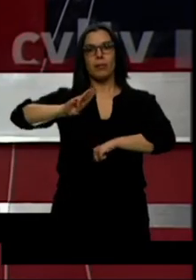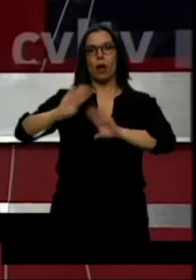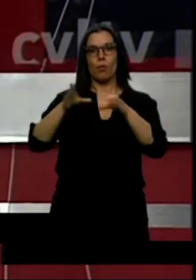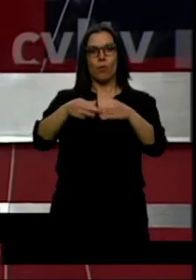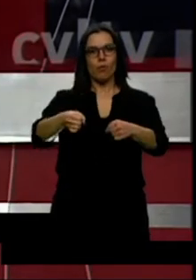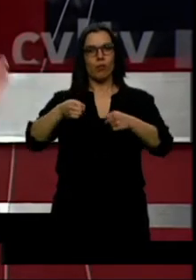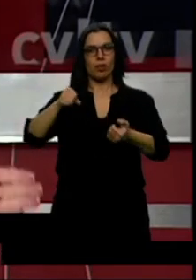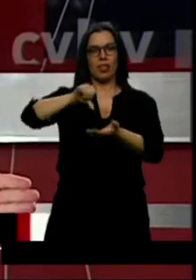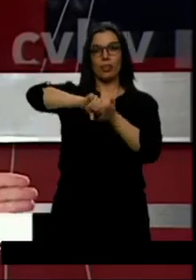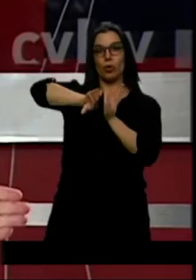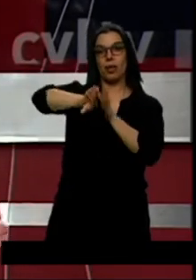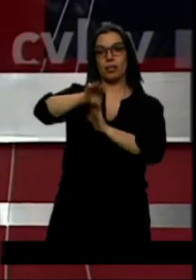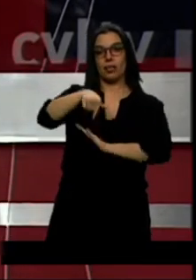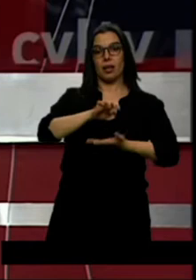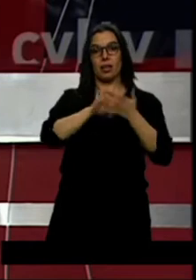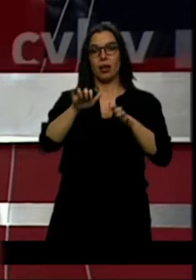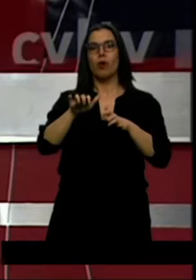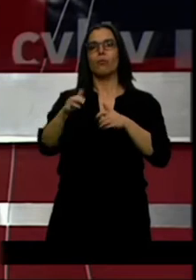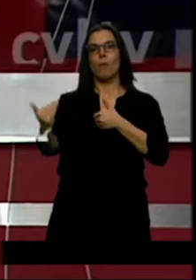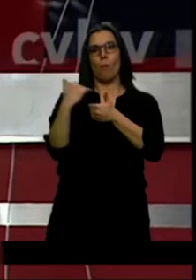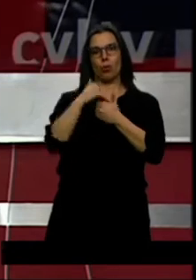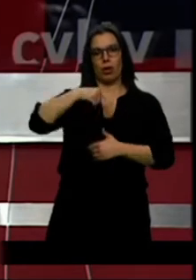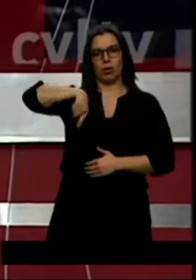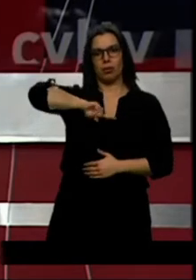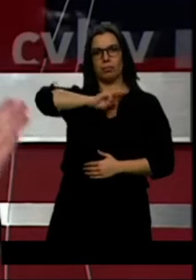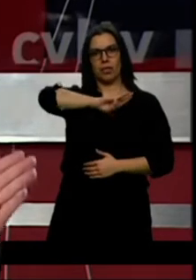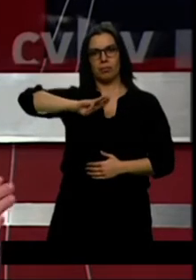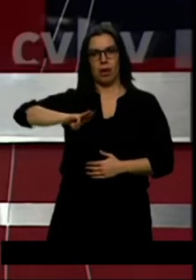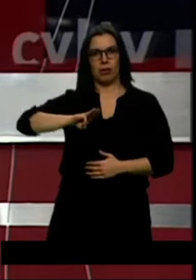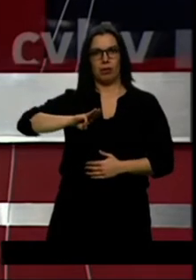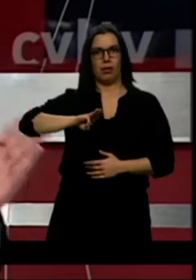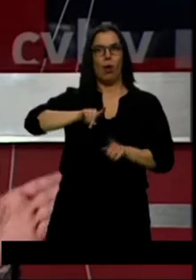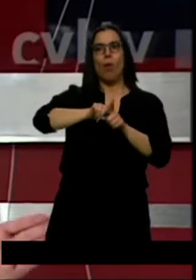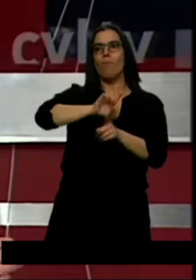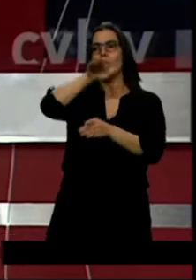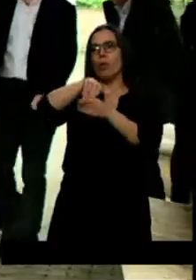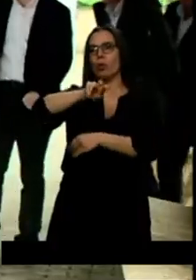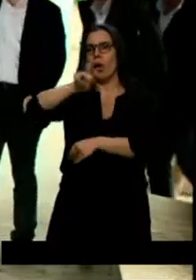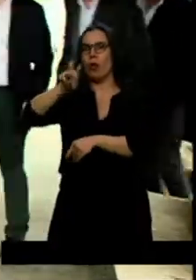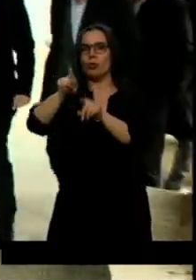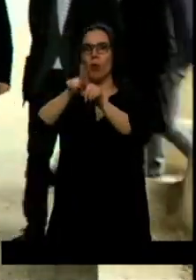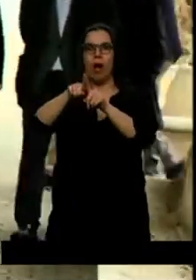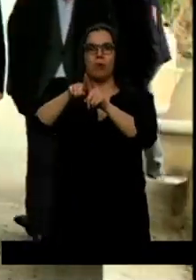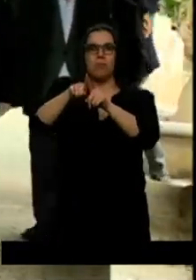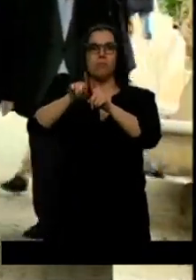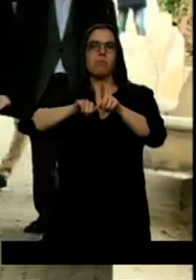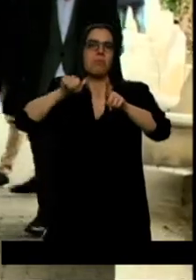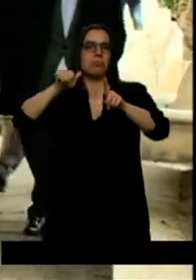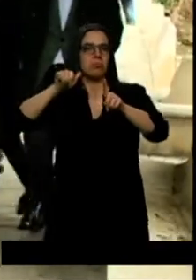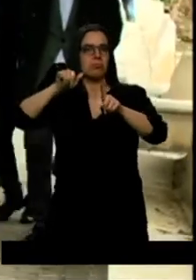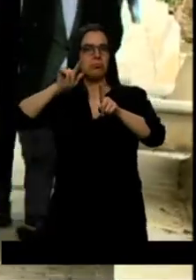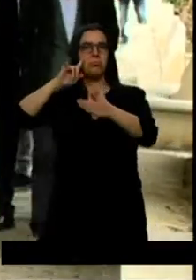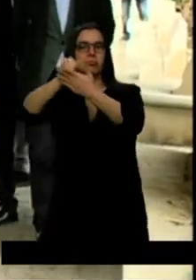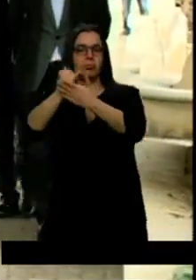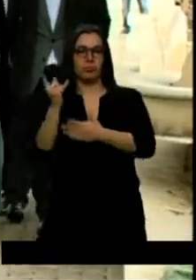Castilla y León, voten al Partido Popular y que nos dejemos de aventuras, de saltos al vacío. Ofrece, dice, experiencia, credibilidad